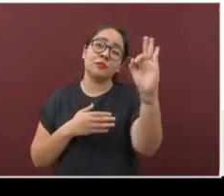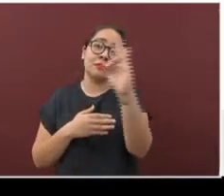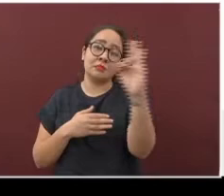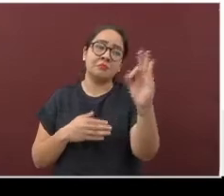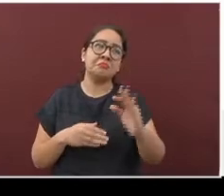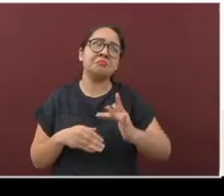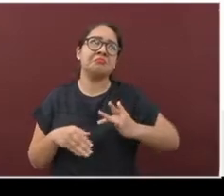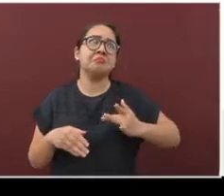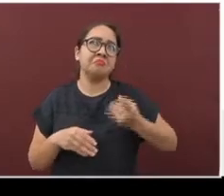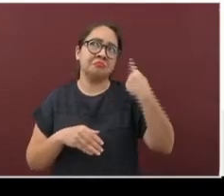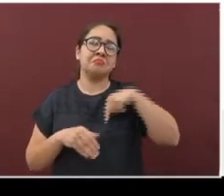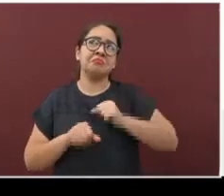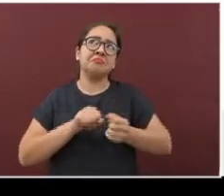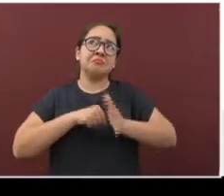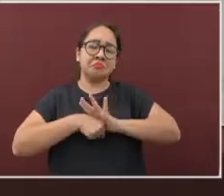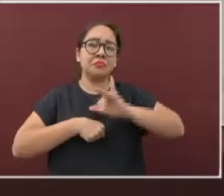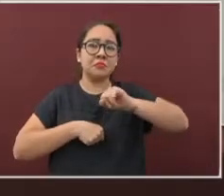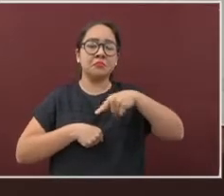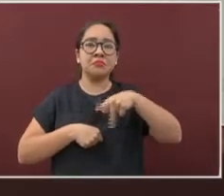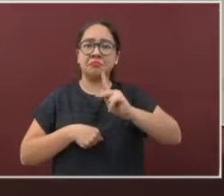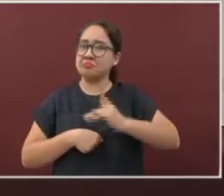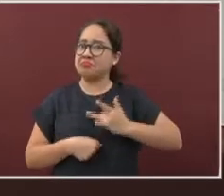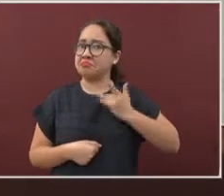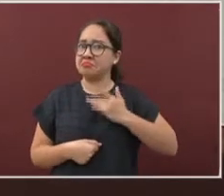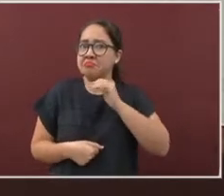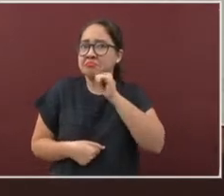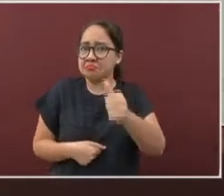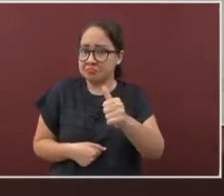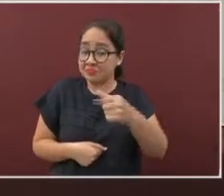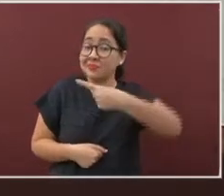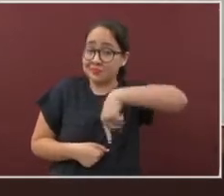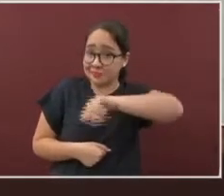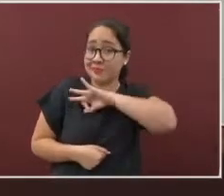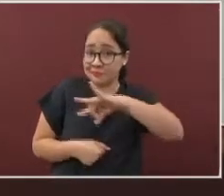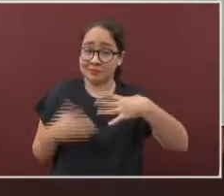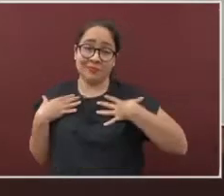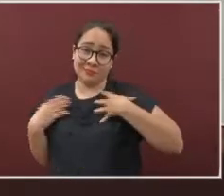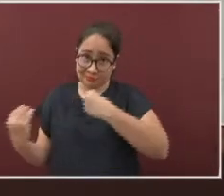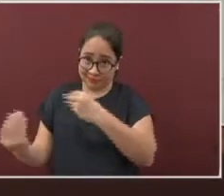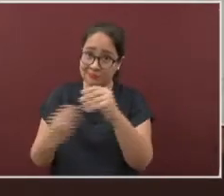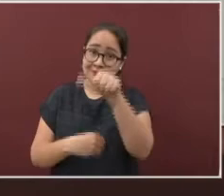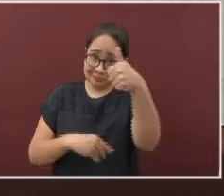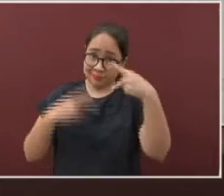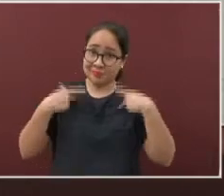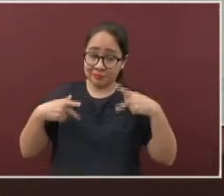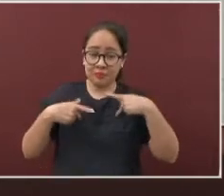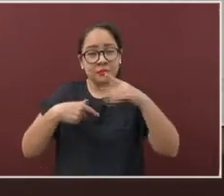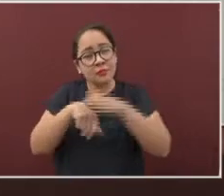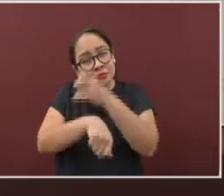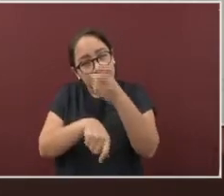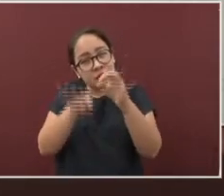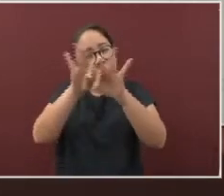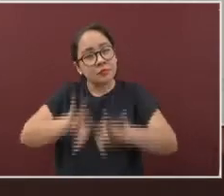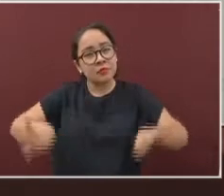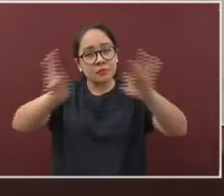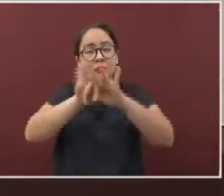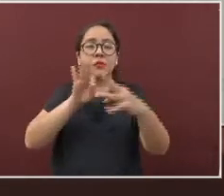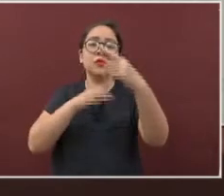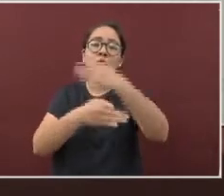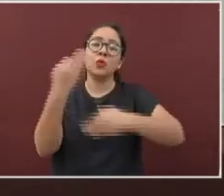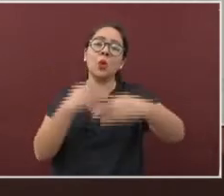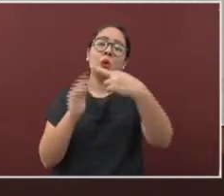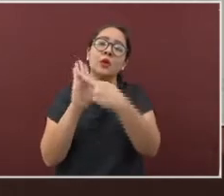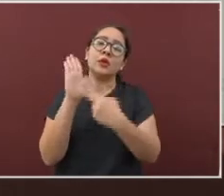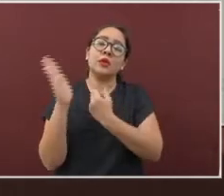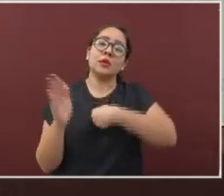asintomáticos. Pero recuerden, pueden transmitir el coronavirus a otras personas. De ahí la importancia de tomar las medidas